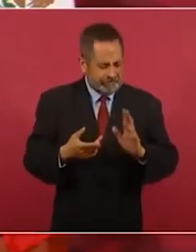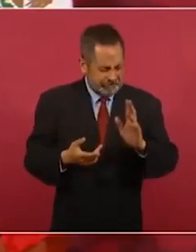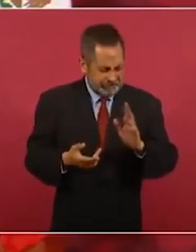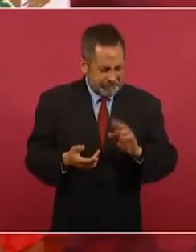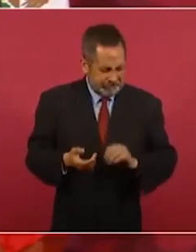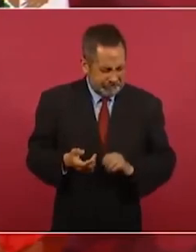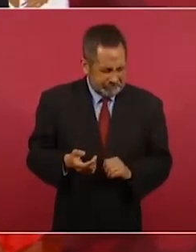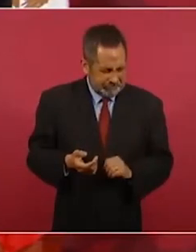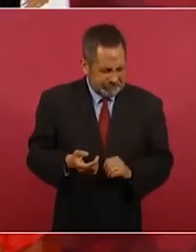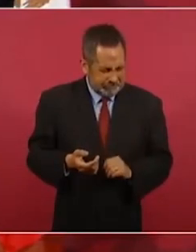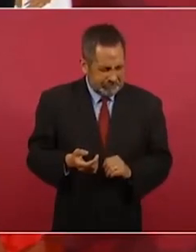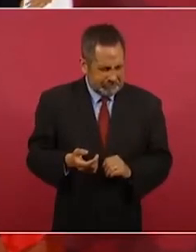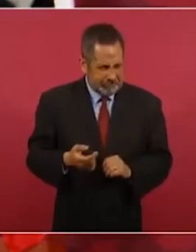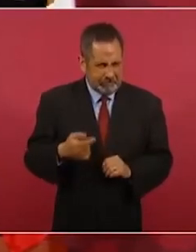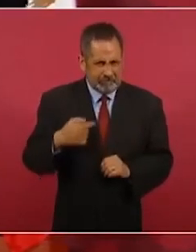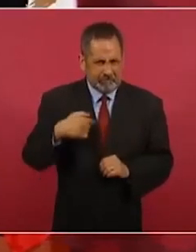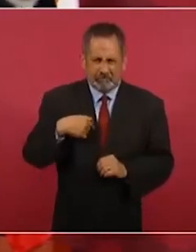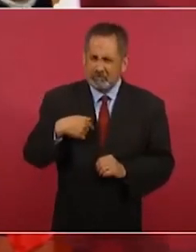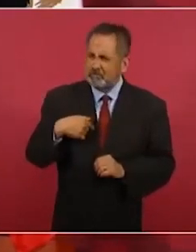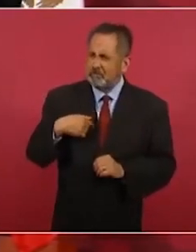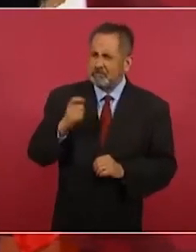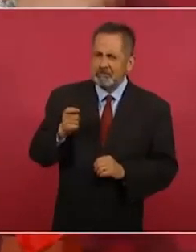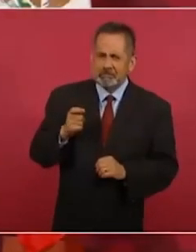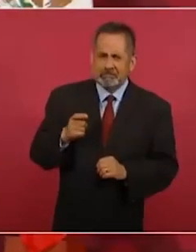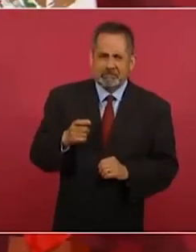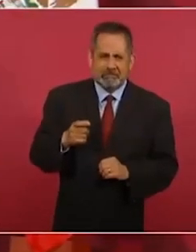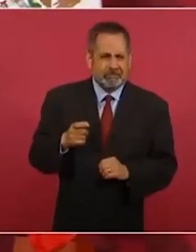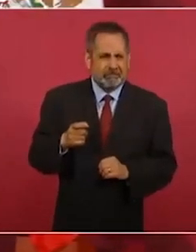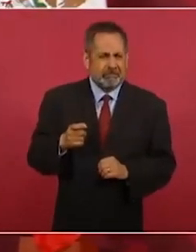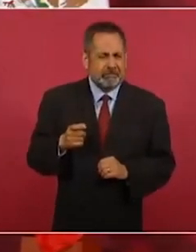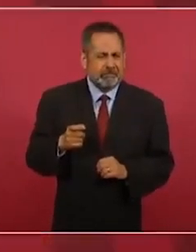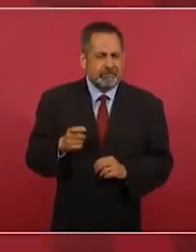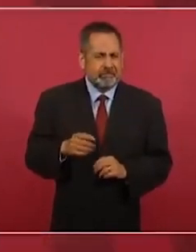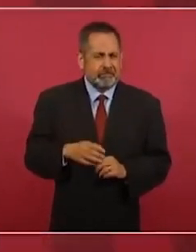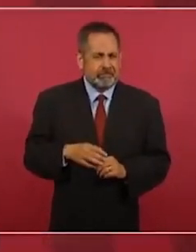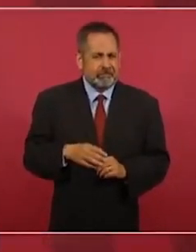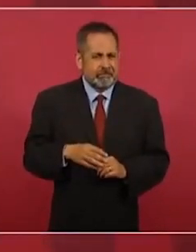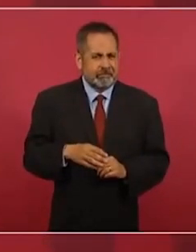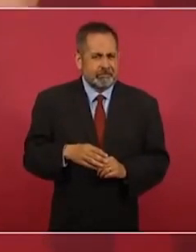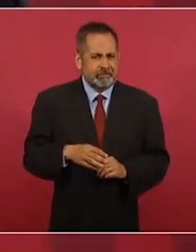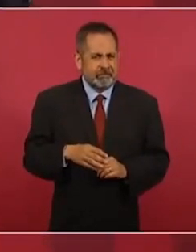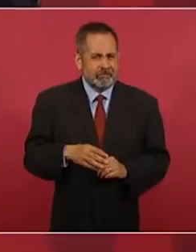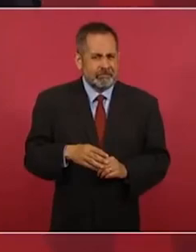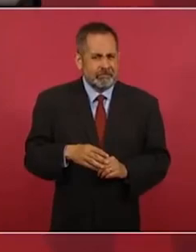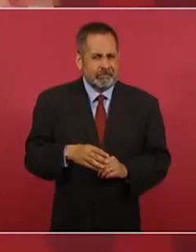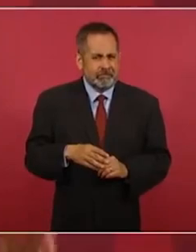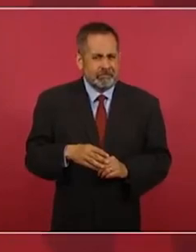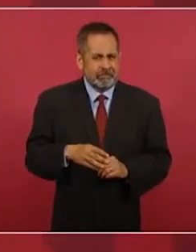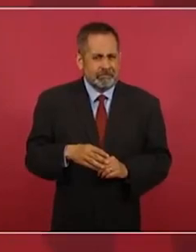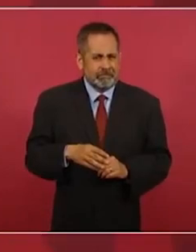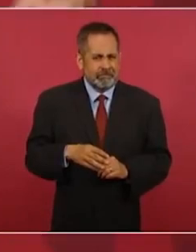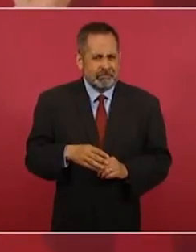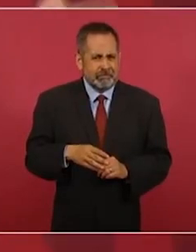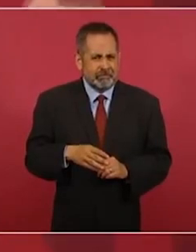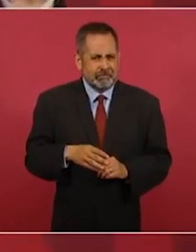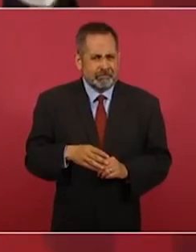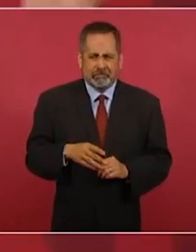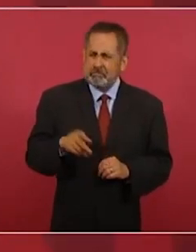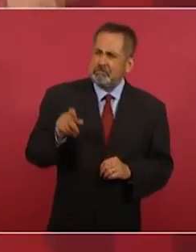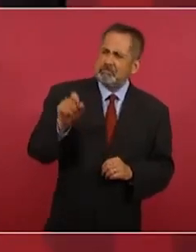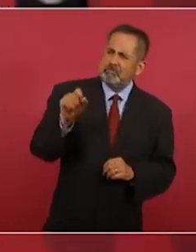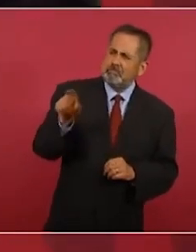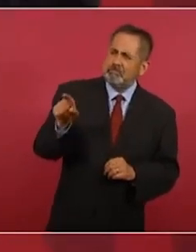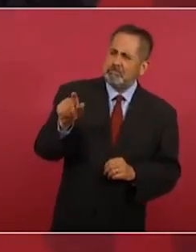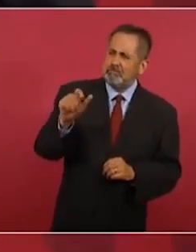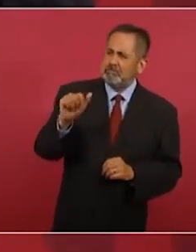yo ya tomé mi postura o ya